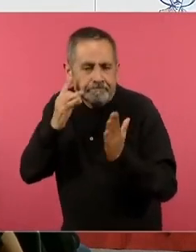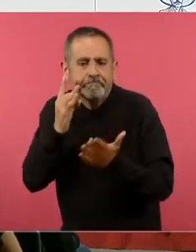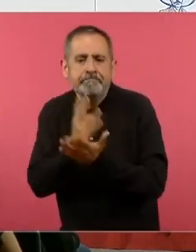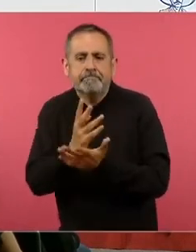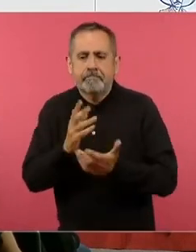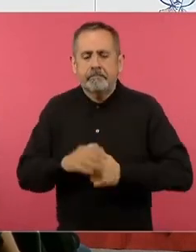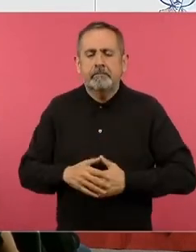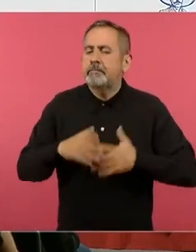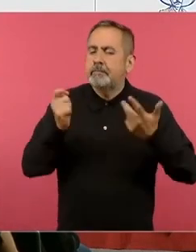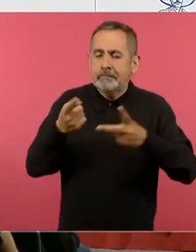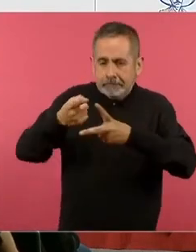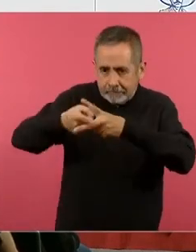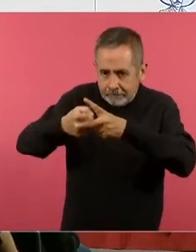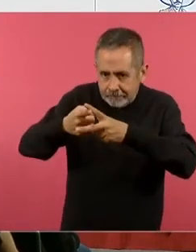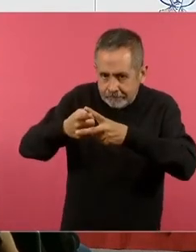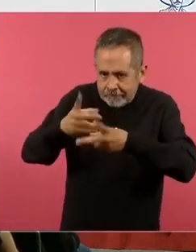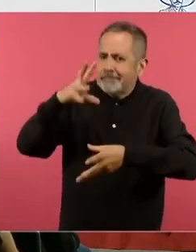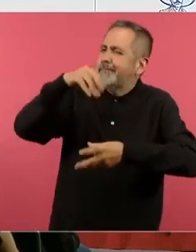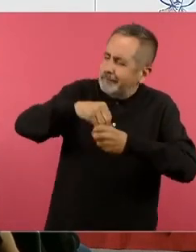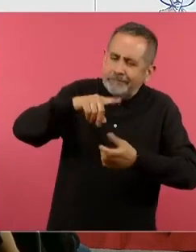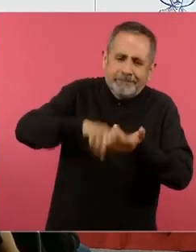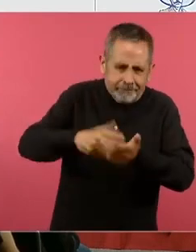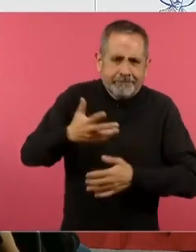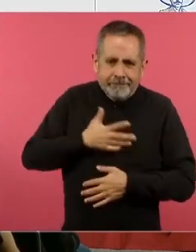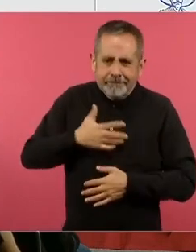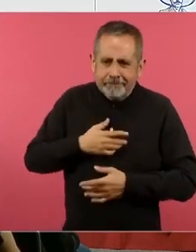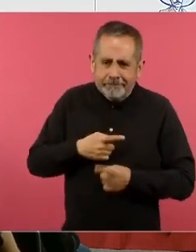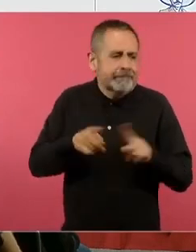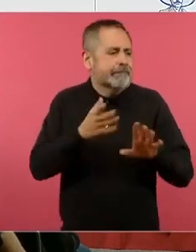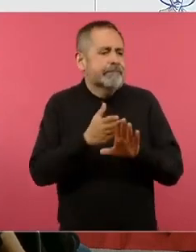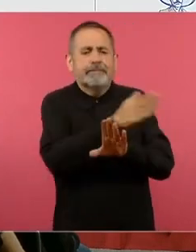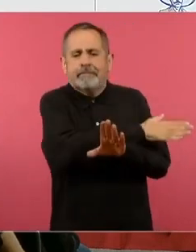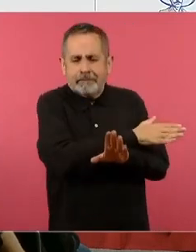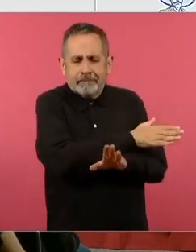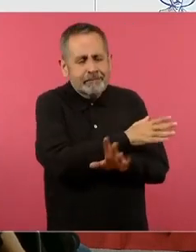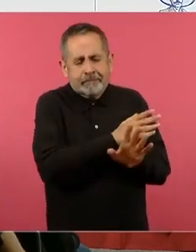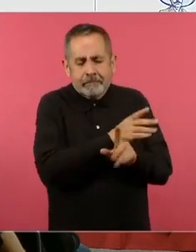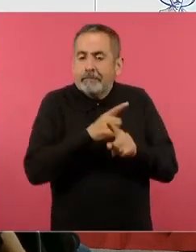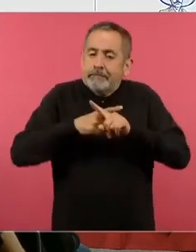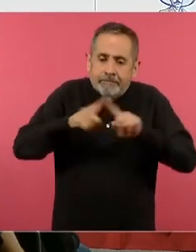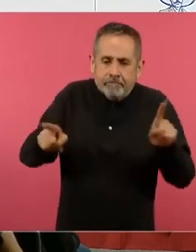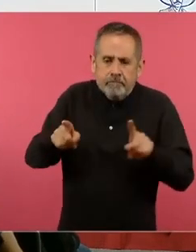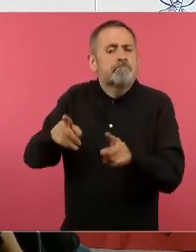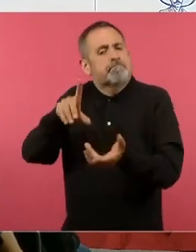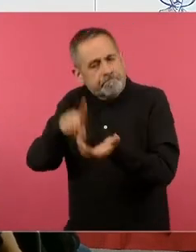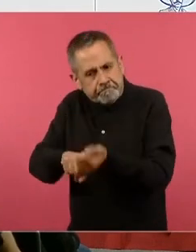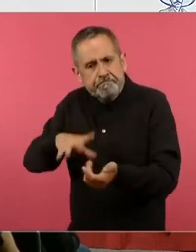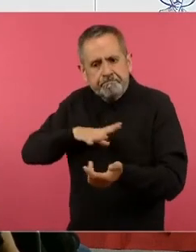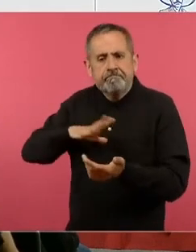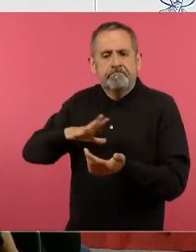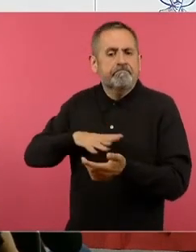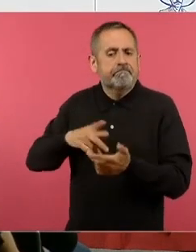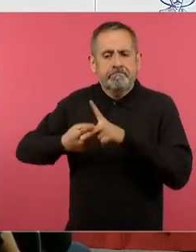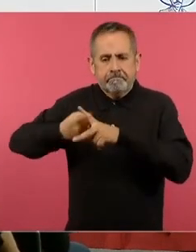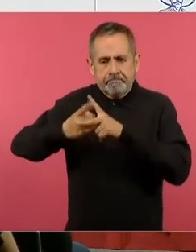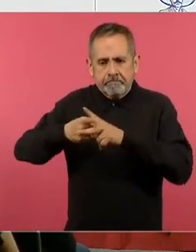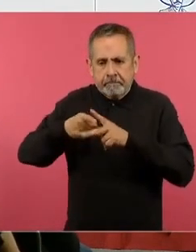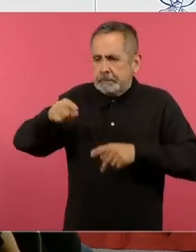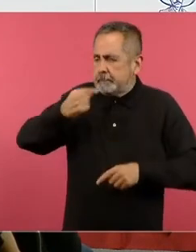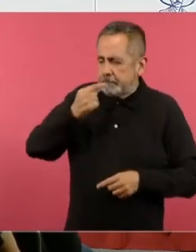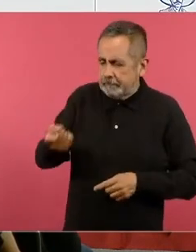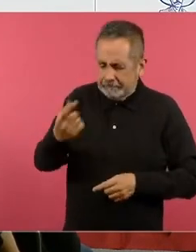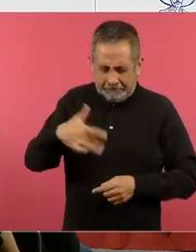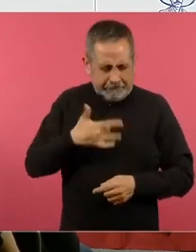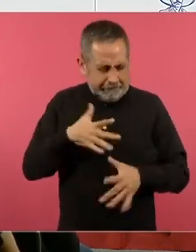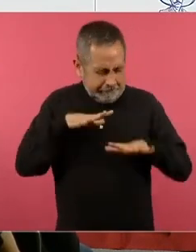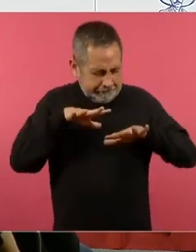matemáticas está pero está de otra forma y está buscando que el niño se apropie de las matemáticas está buscando